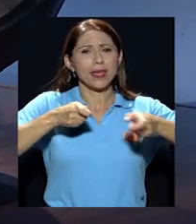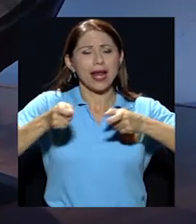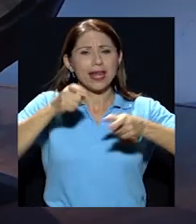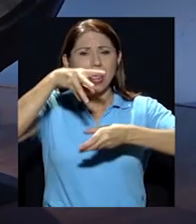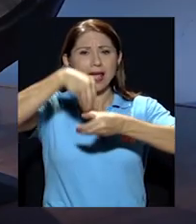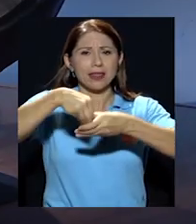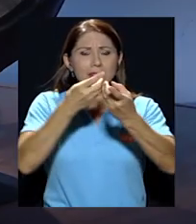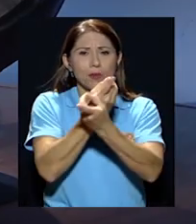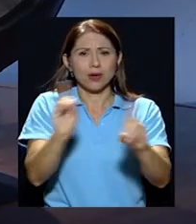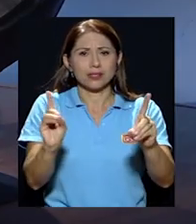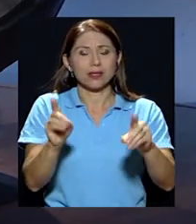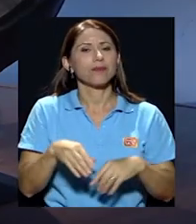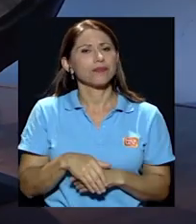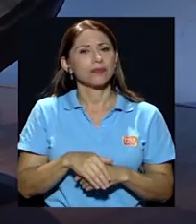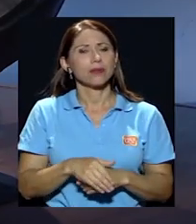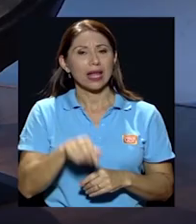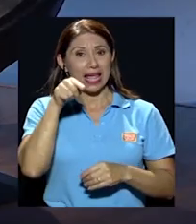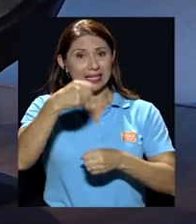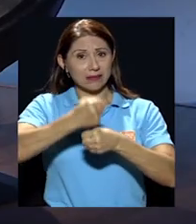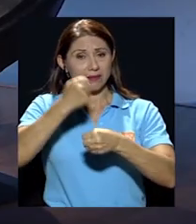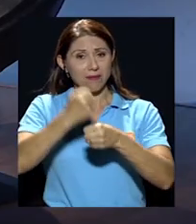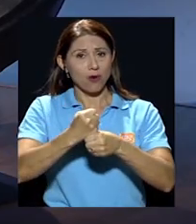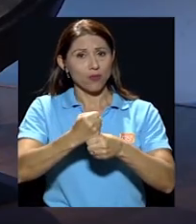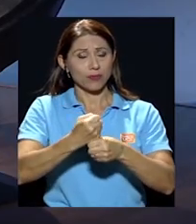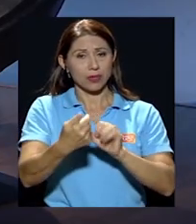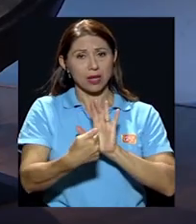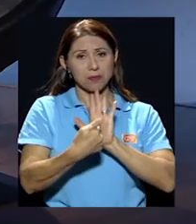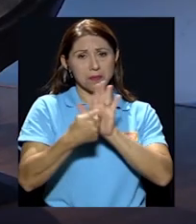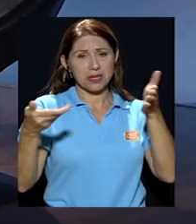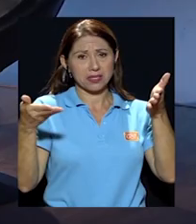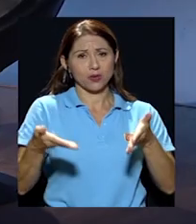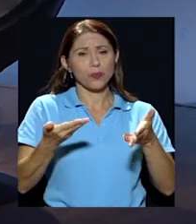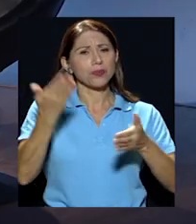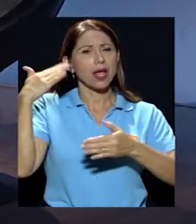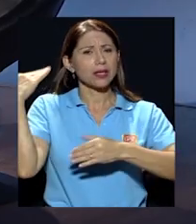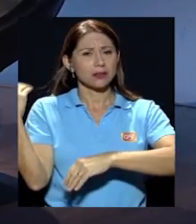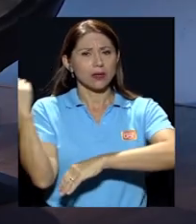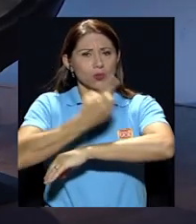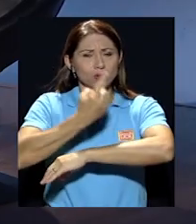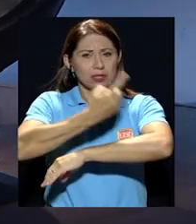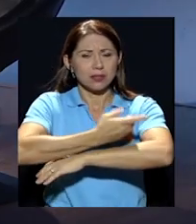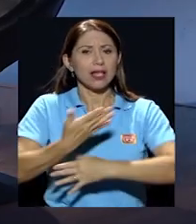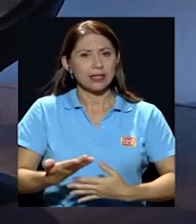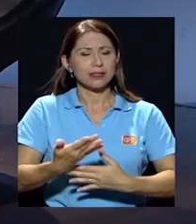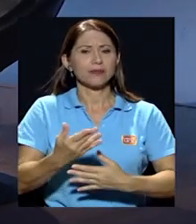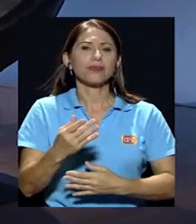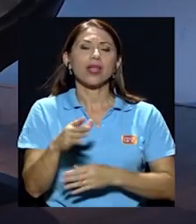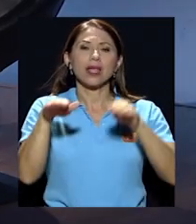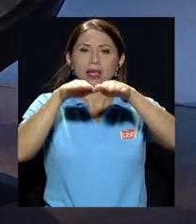Ese trabajo que nos presentó hace algunos días, casualmente, en el